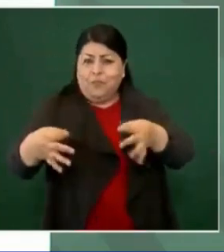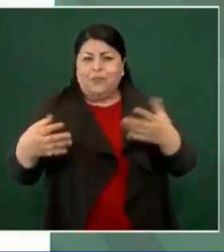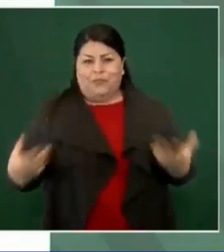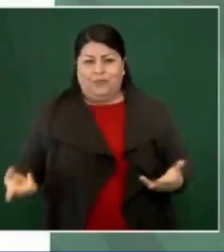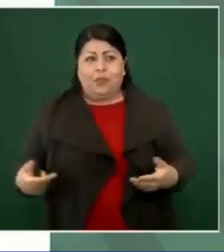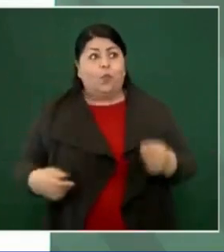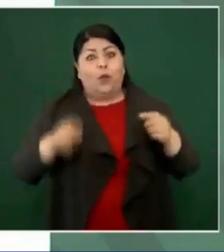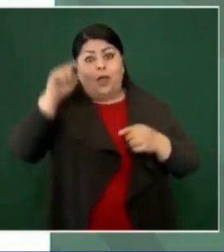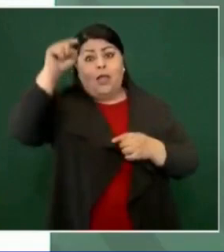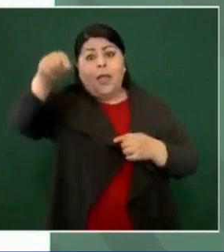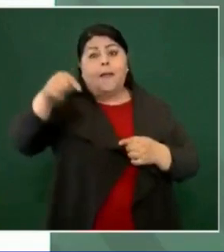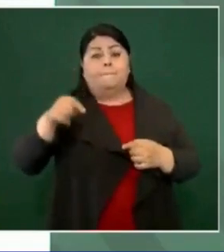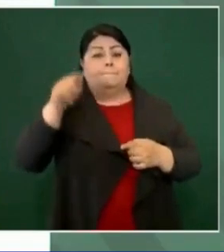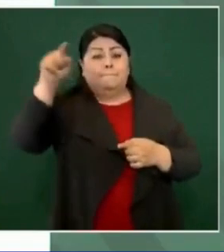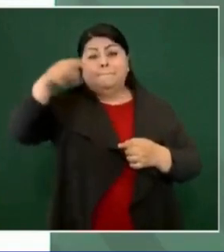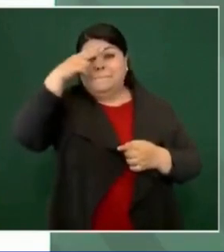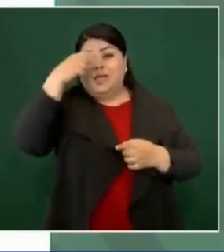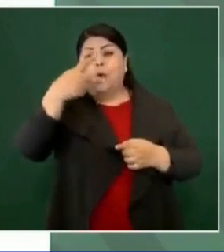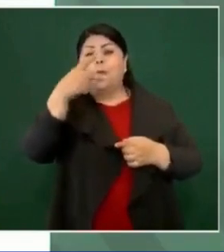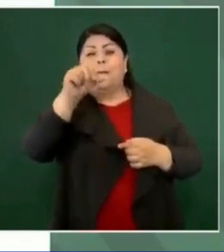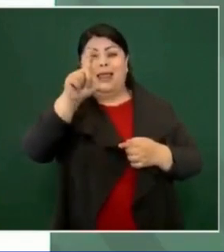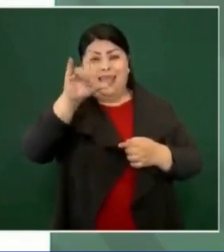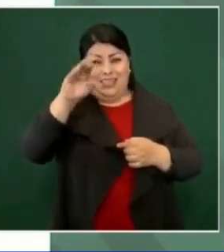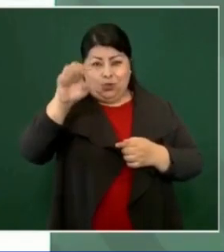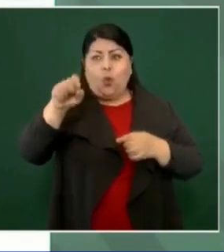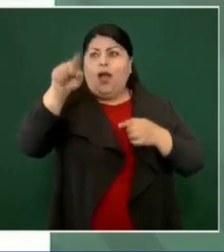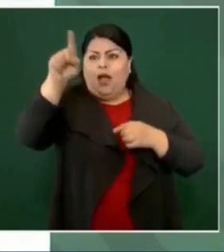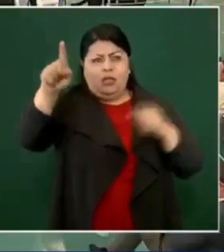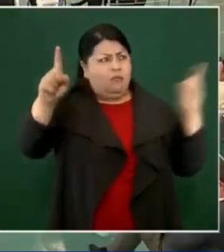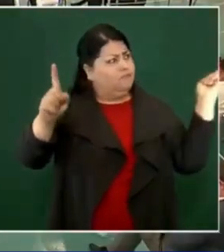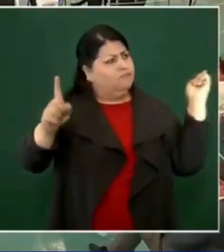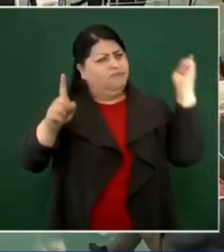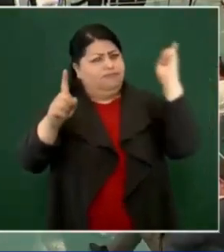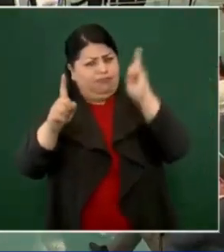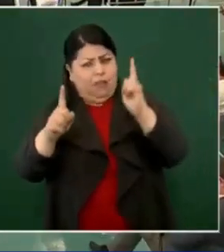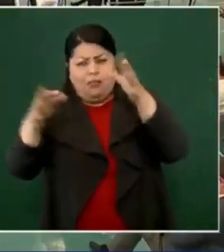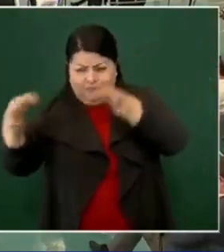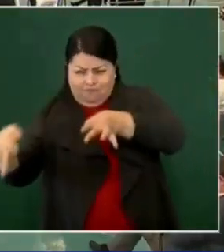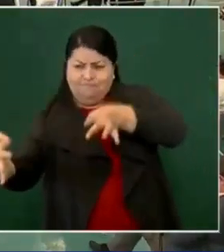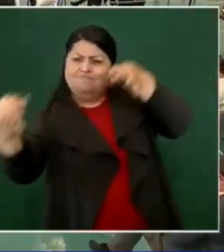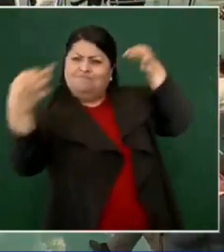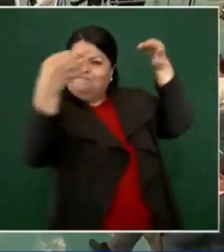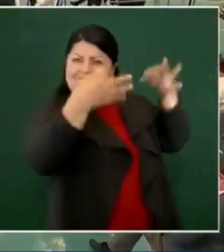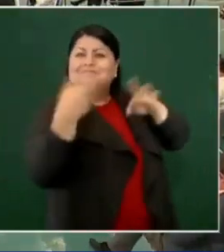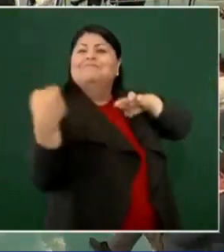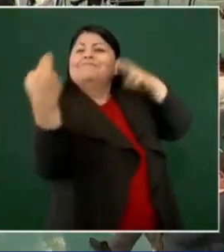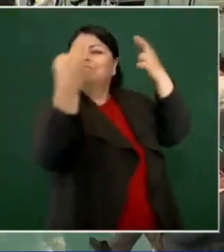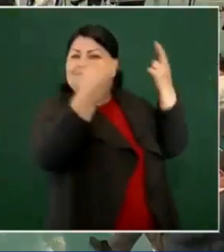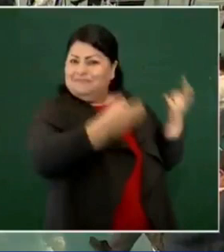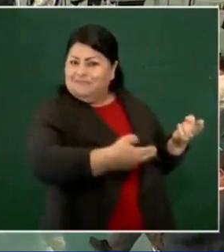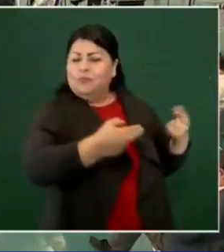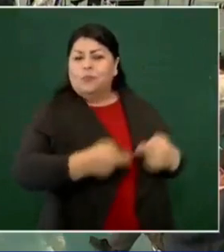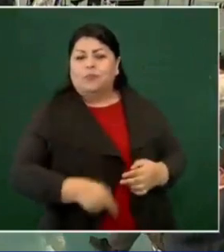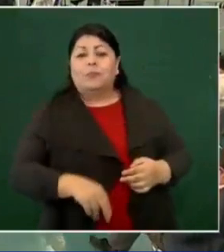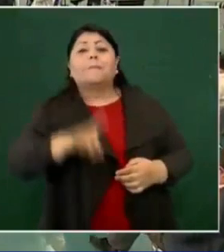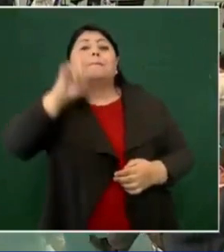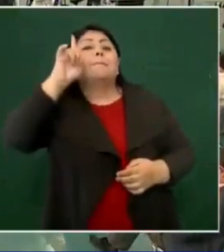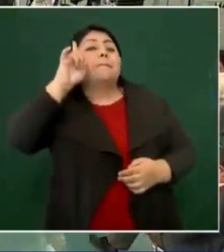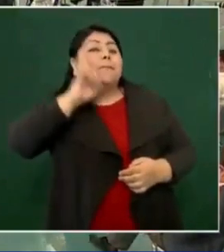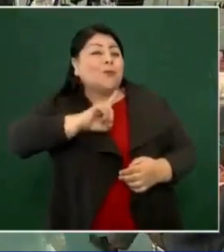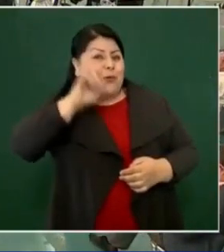Palacio, sobre todo a mujeres,